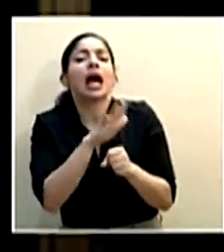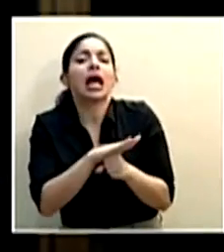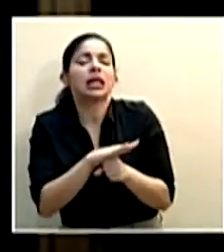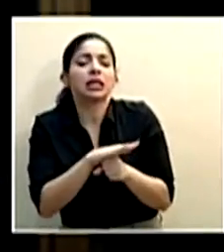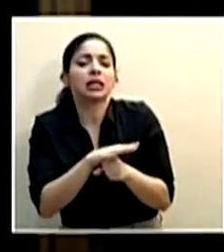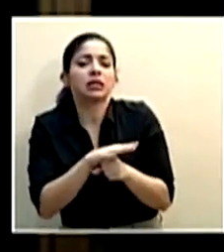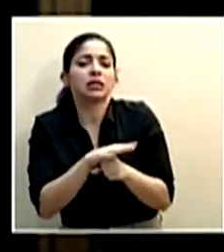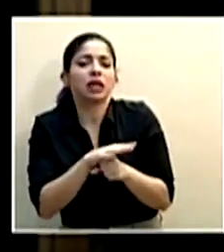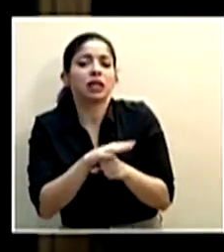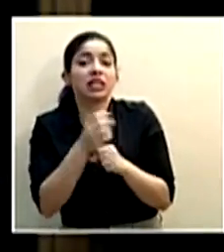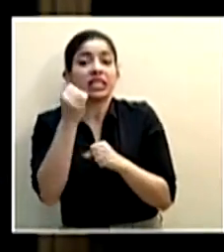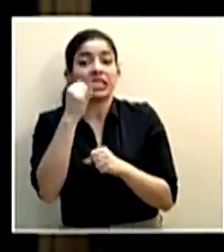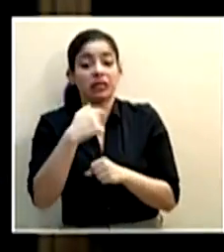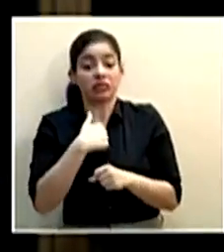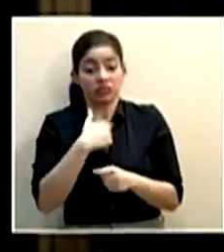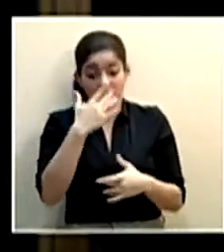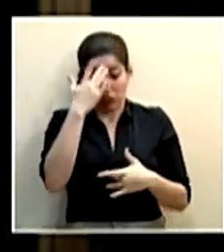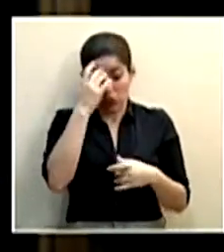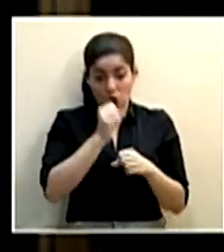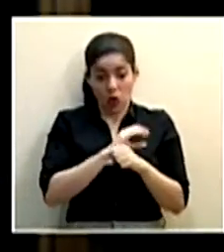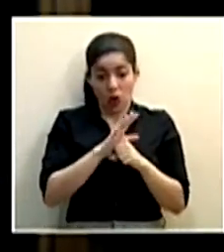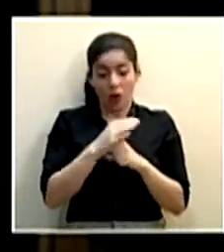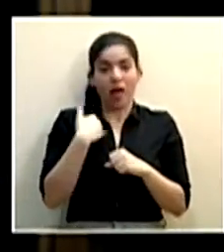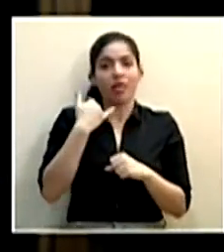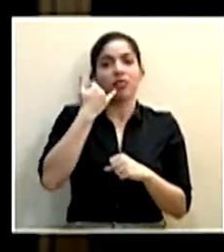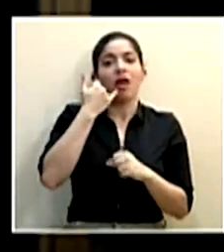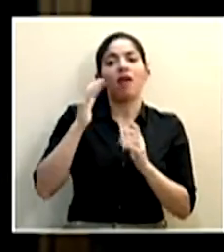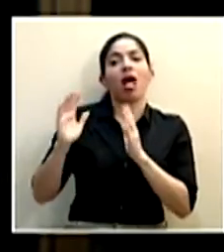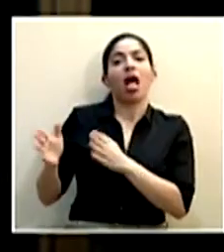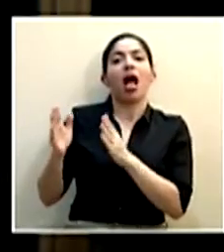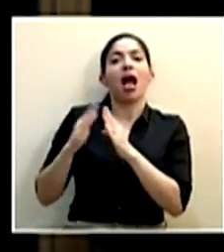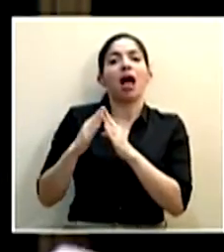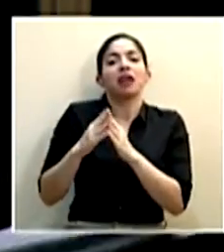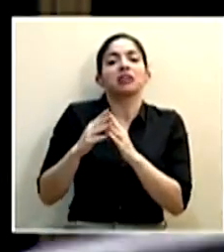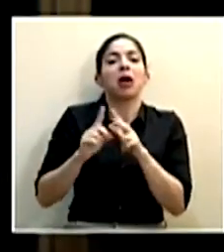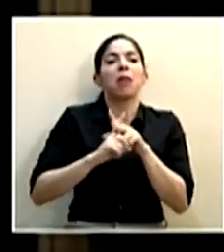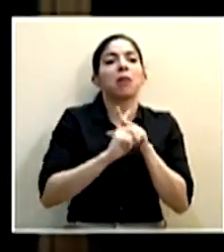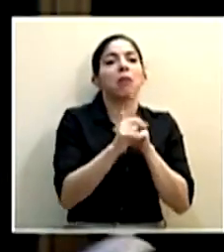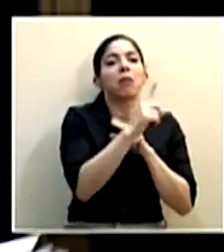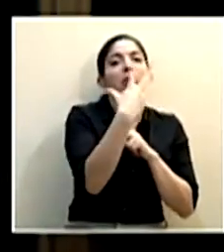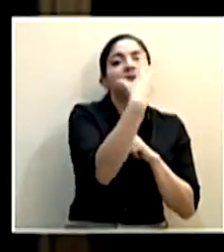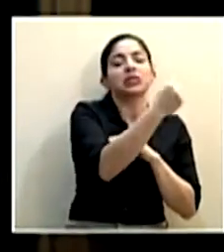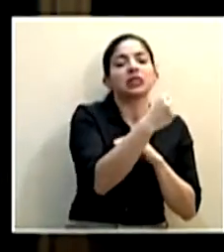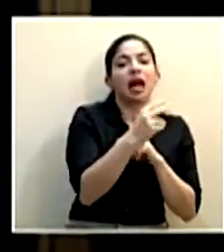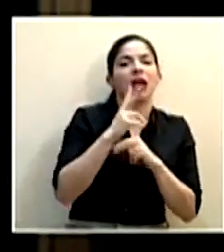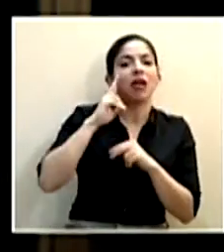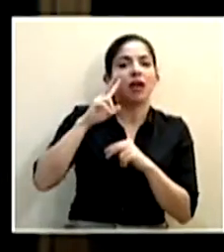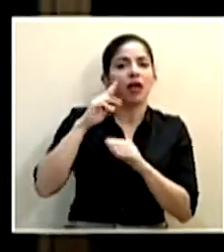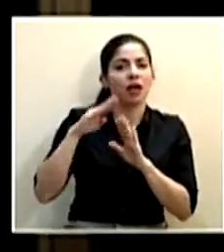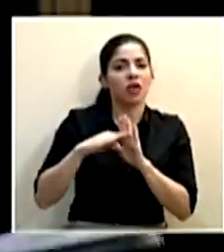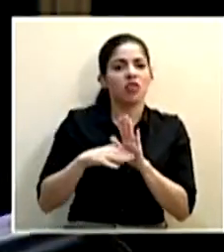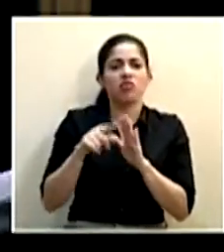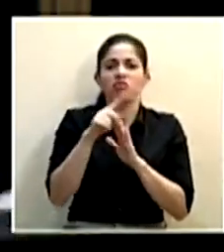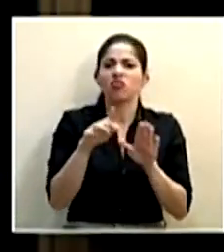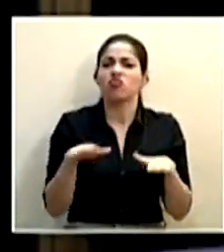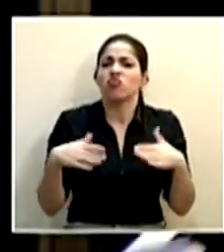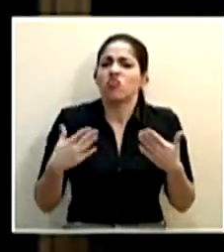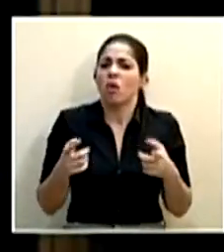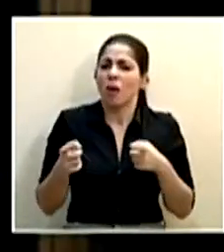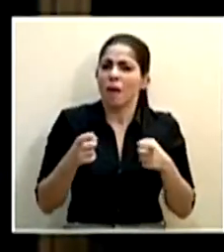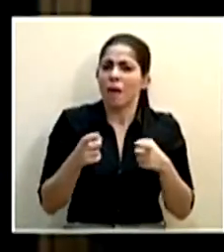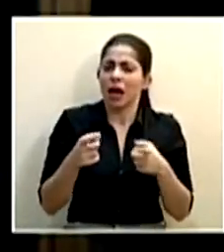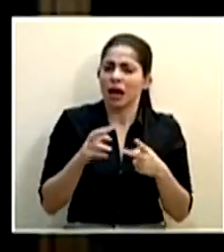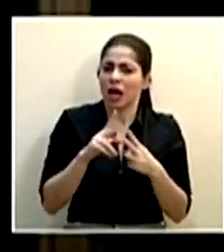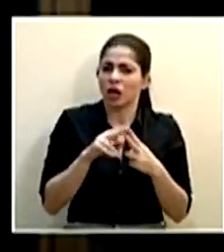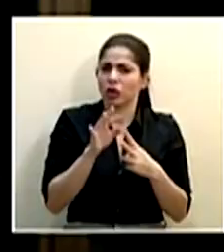perdón, que si yo tengo COVID no voy a dejar mi celular en la casa y voy a salir y voy a incumplir las medidas? ¿Cómo manejan o han analizado